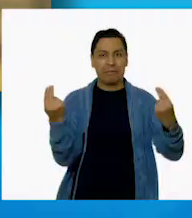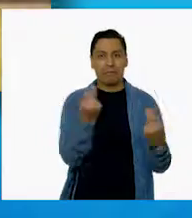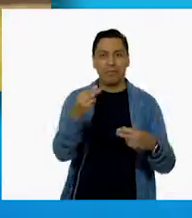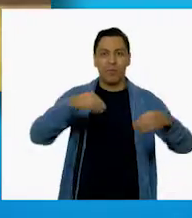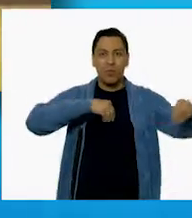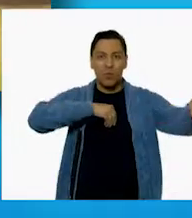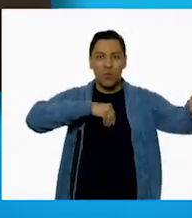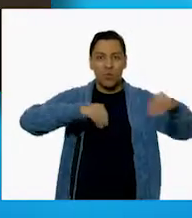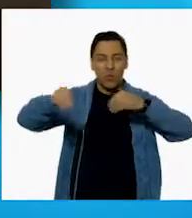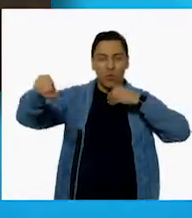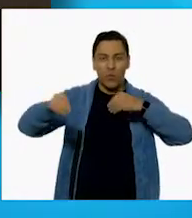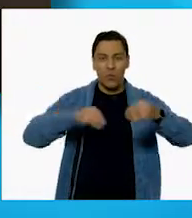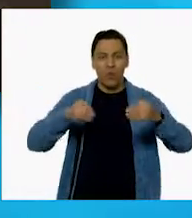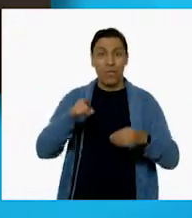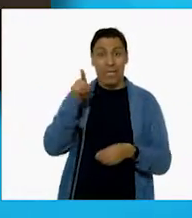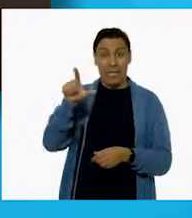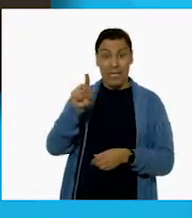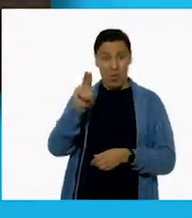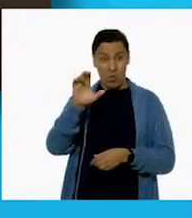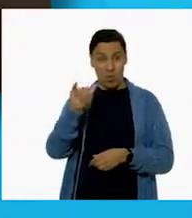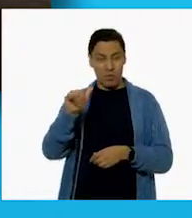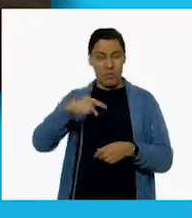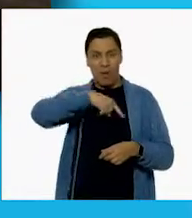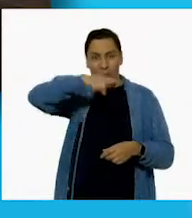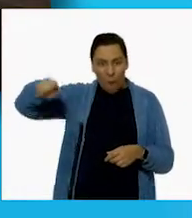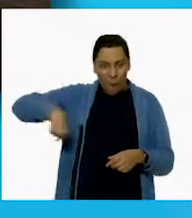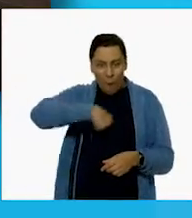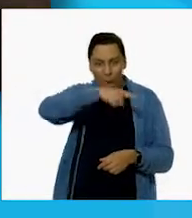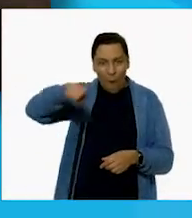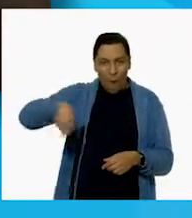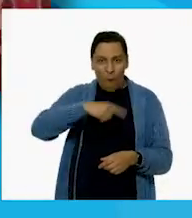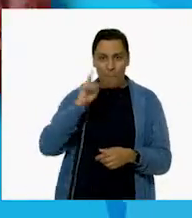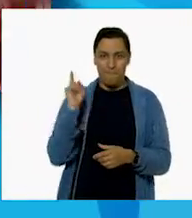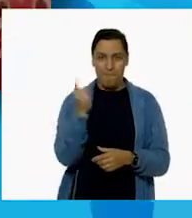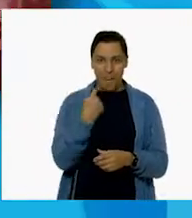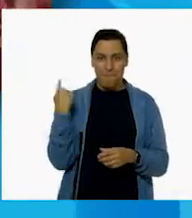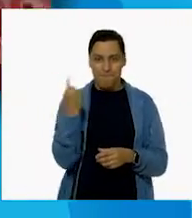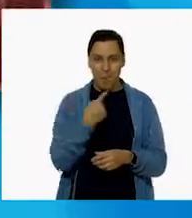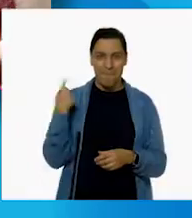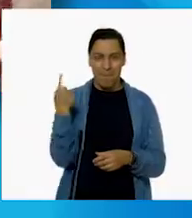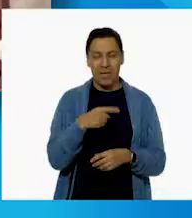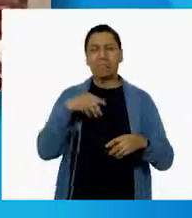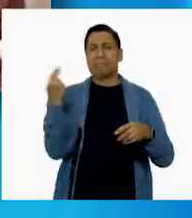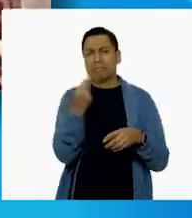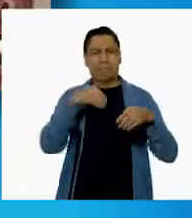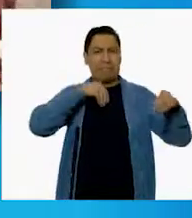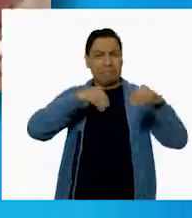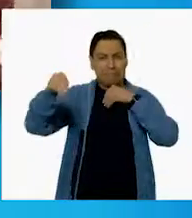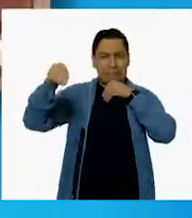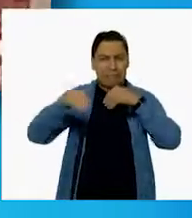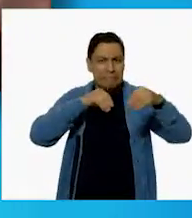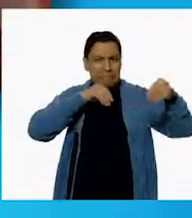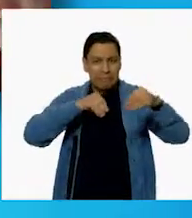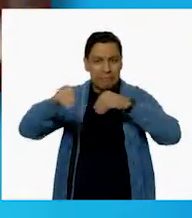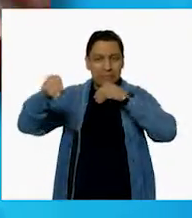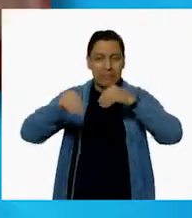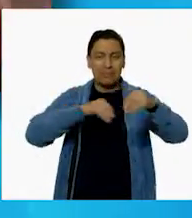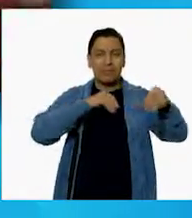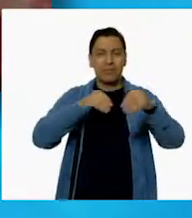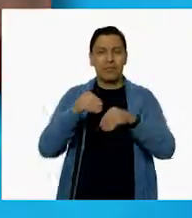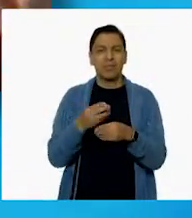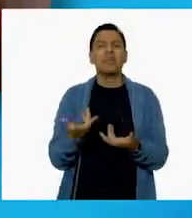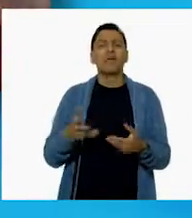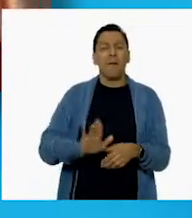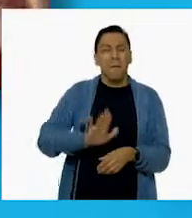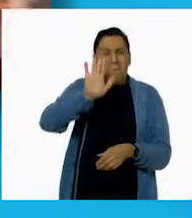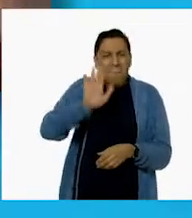Y luego Lucy sacó el hula hula y se puso a girar. Y necesito moverme. Necesito moverme. Es